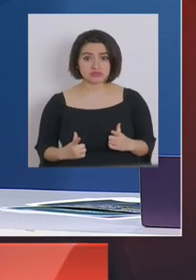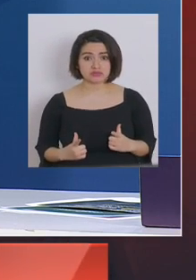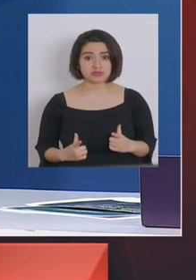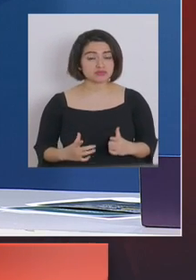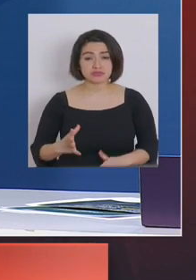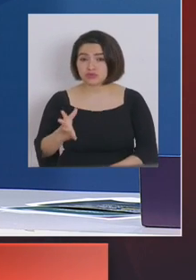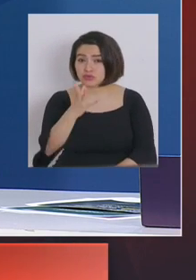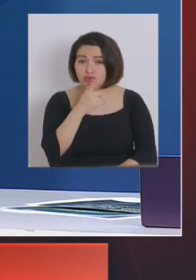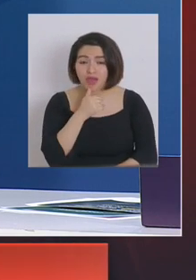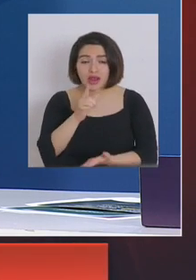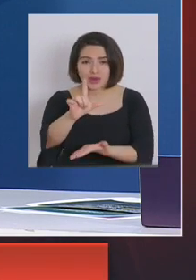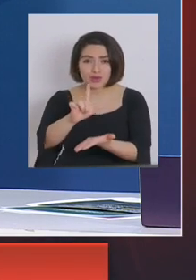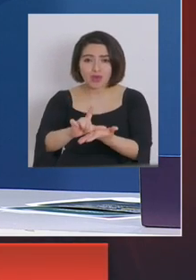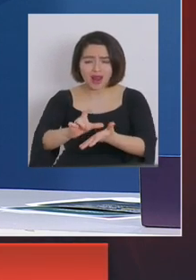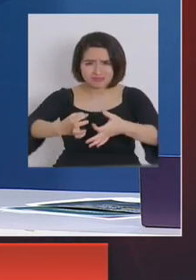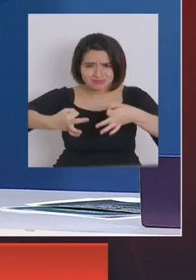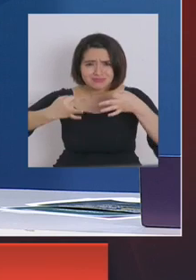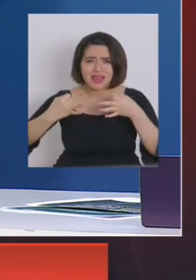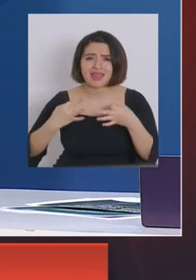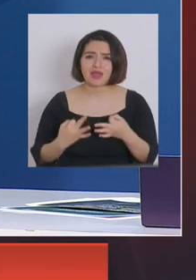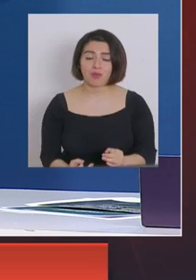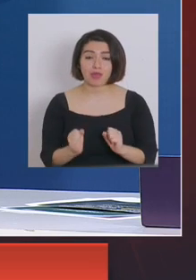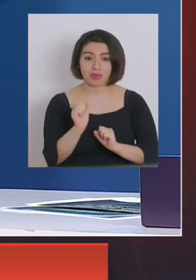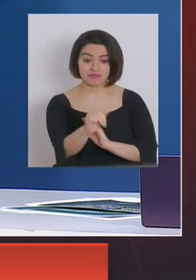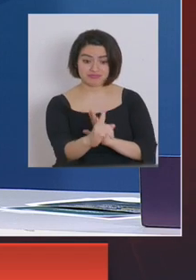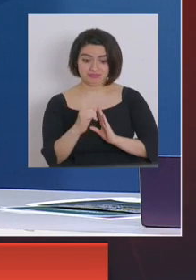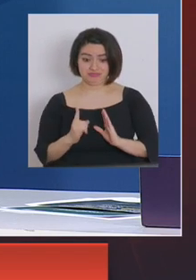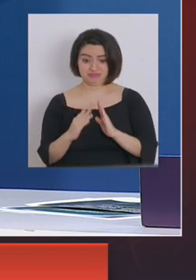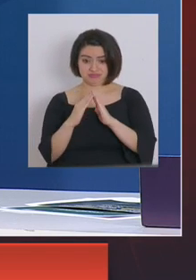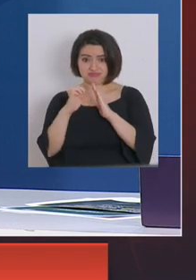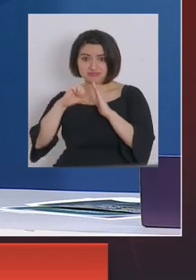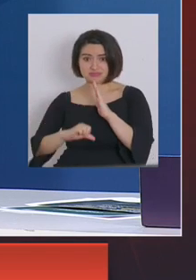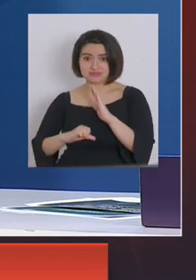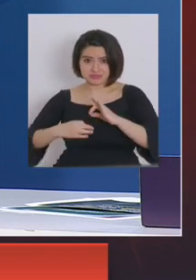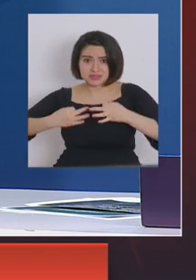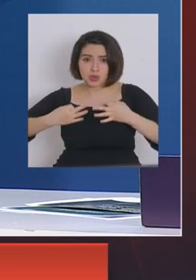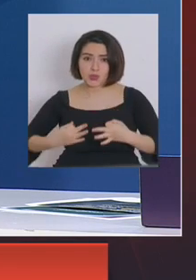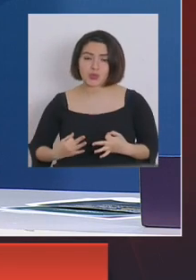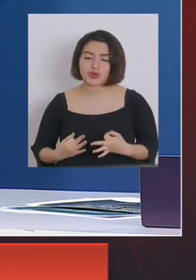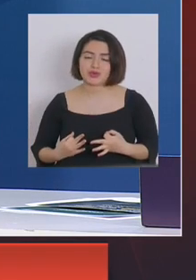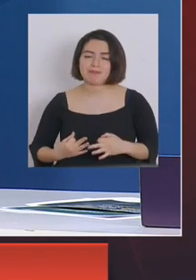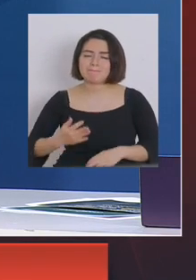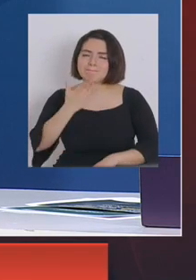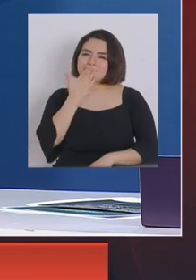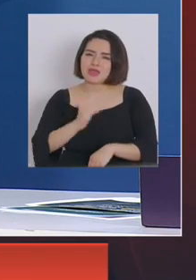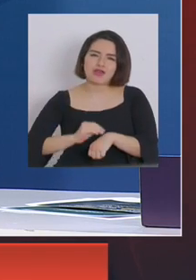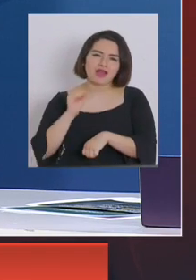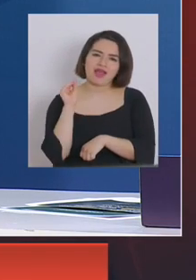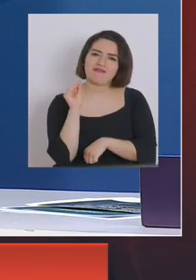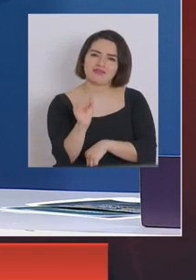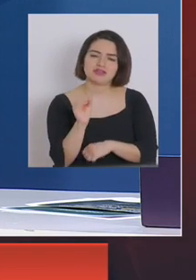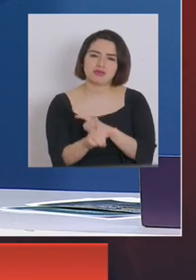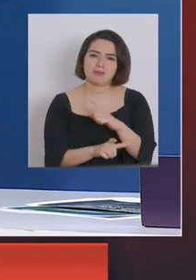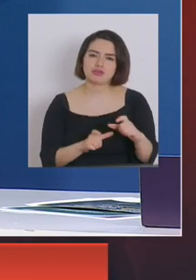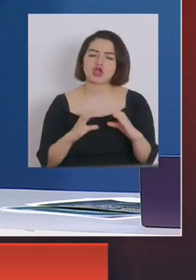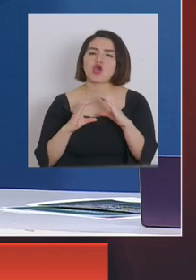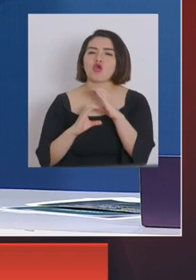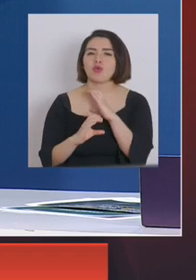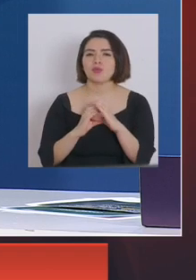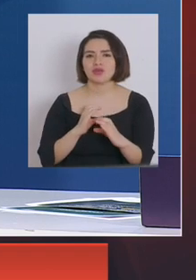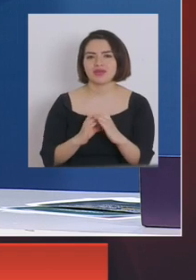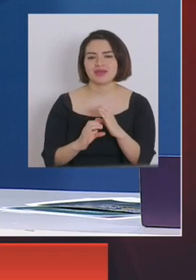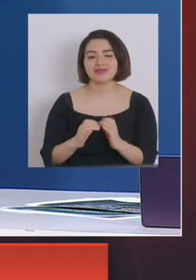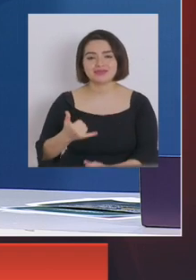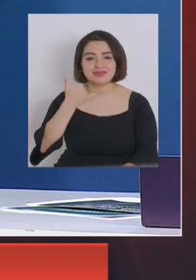con un lugar adecuado para poder aislarse efectivamente, nuestra recomendación es que las personas se comuniquen